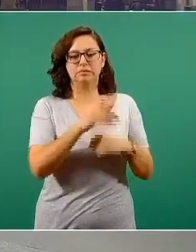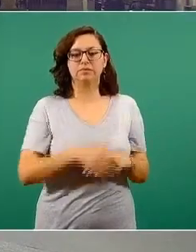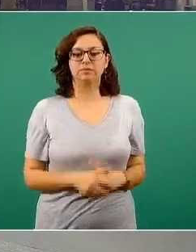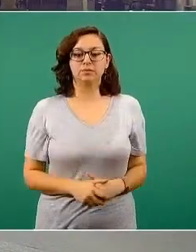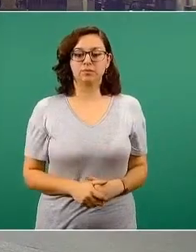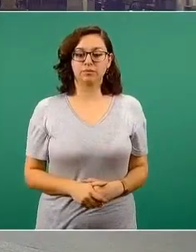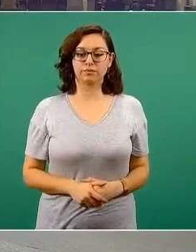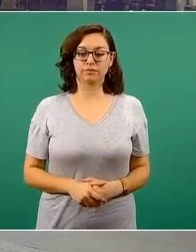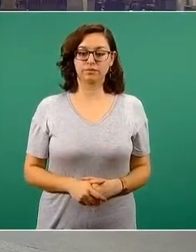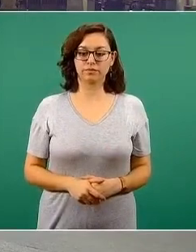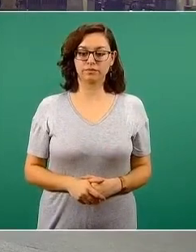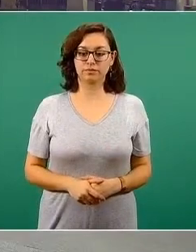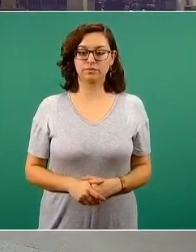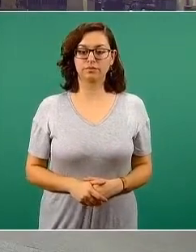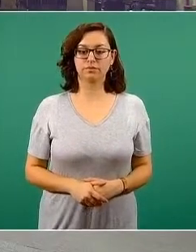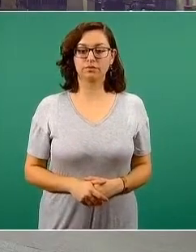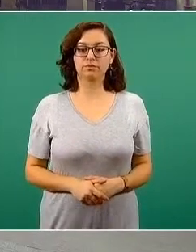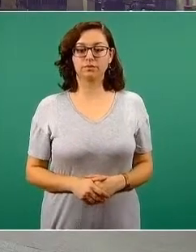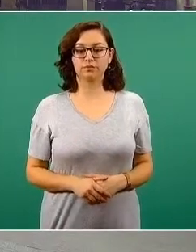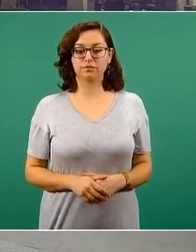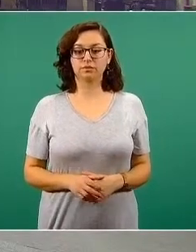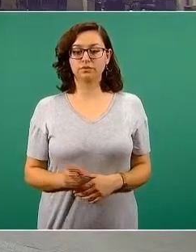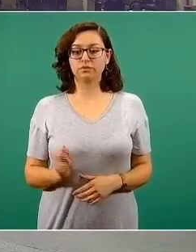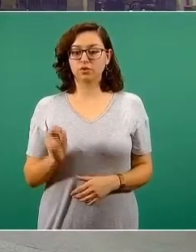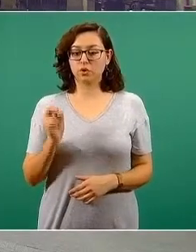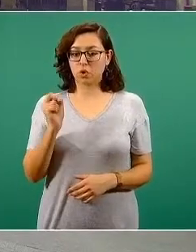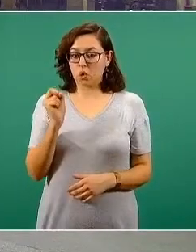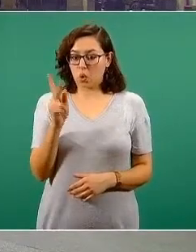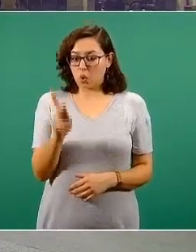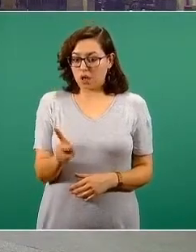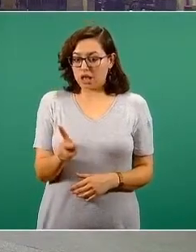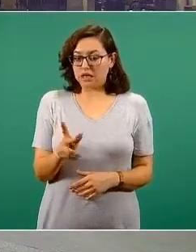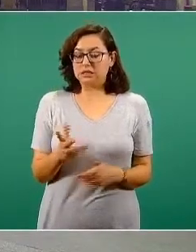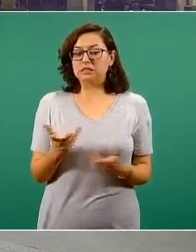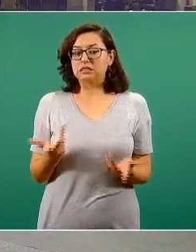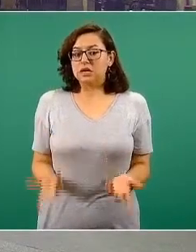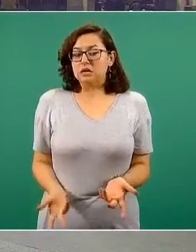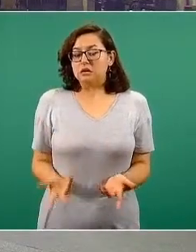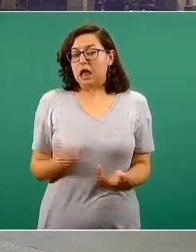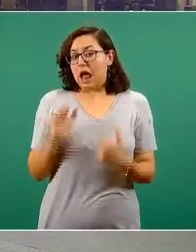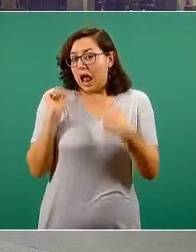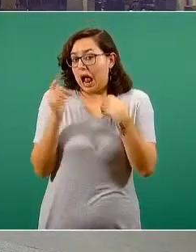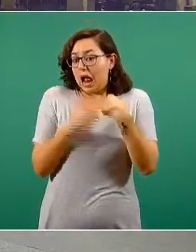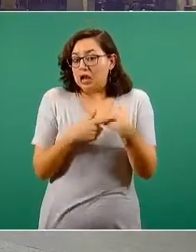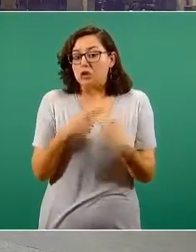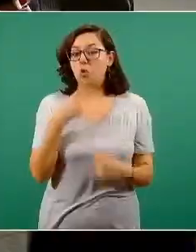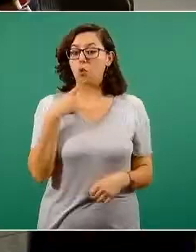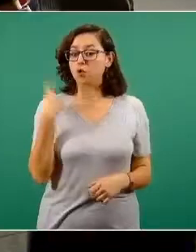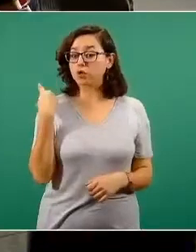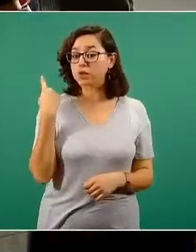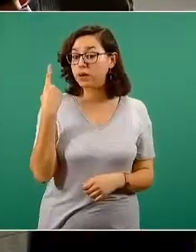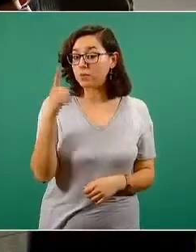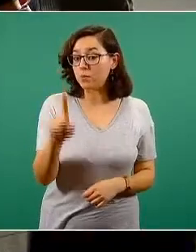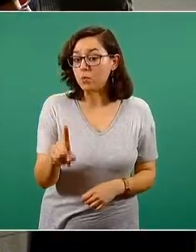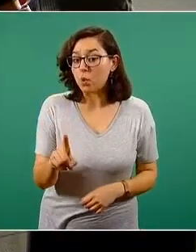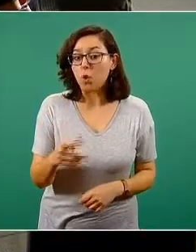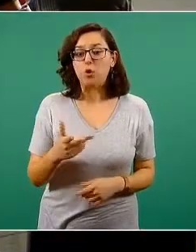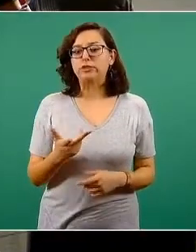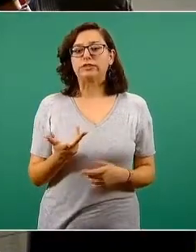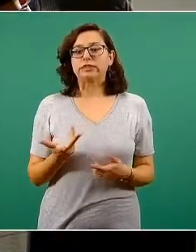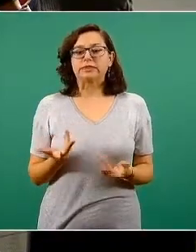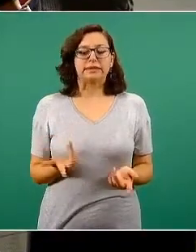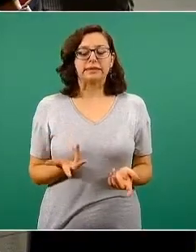mi pregunta iba un poquito también dirigida hacia si no habían tenido algún tipo de reporte de que